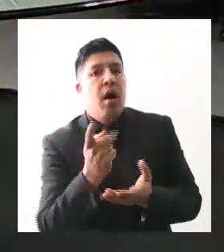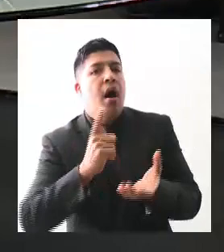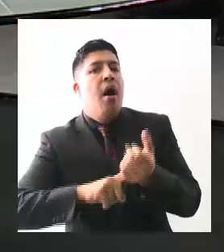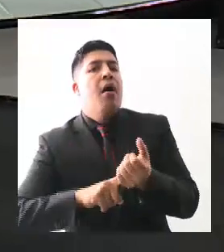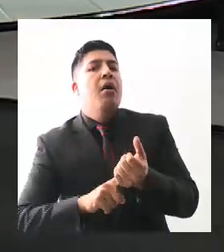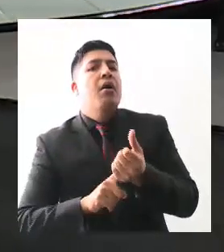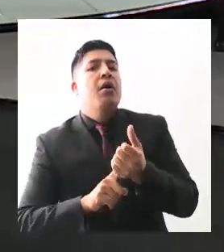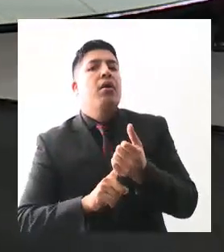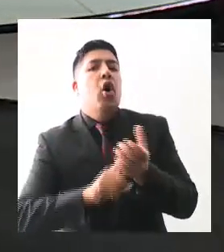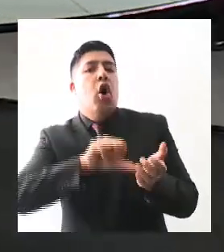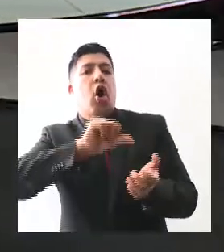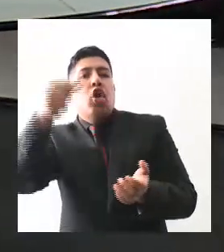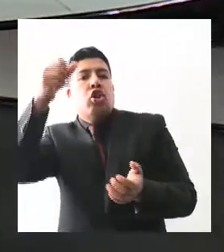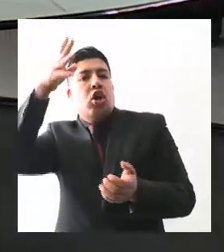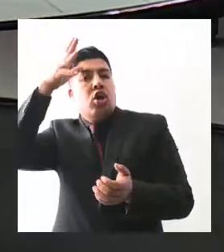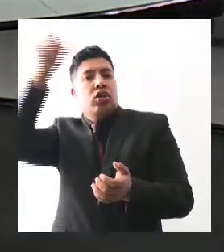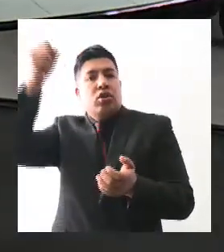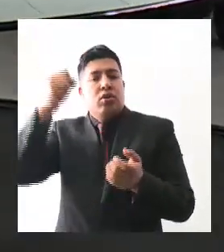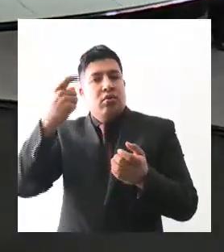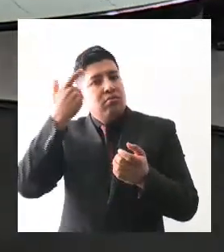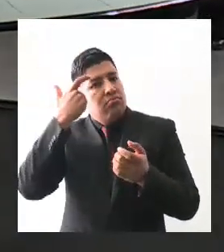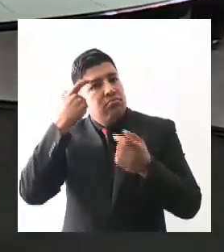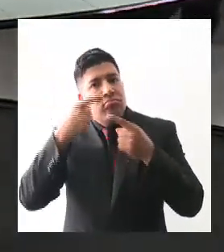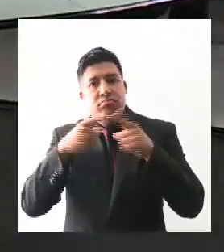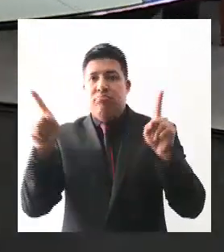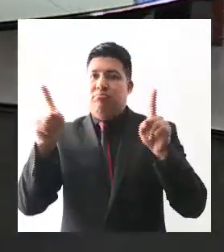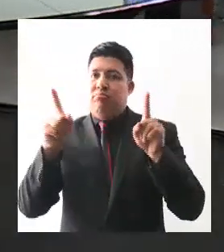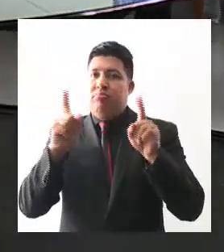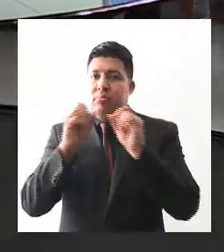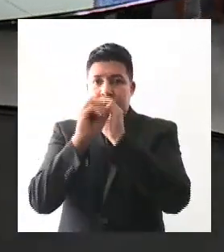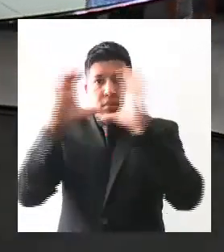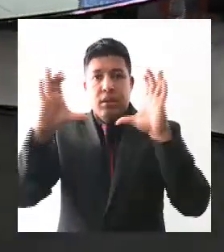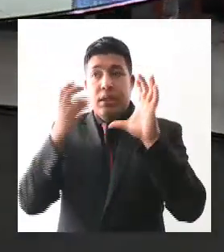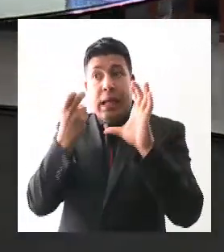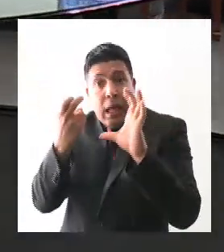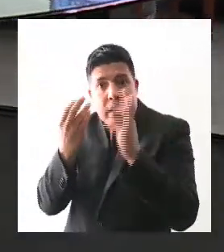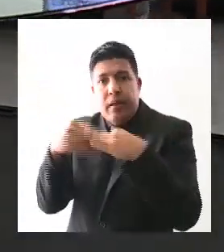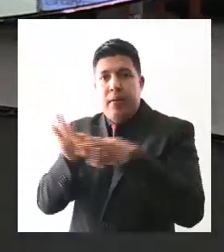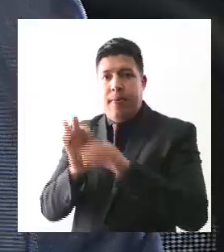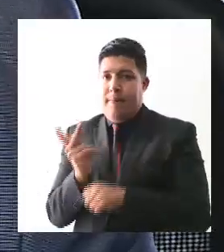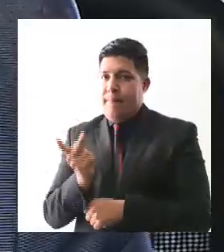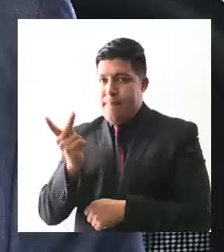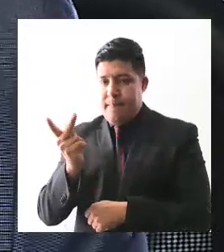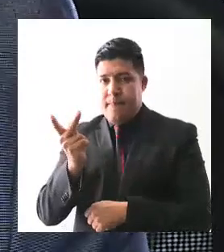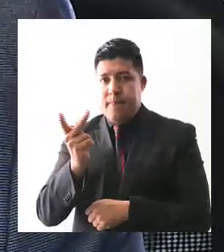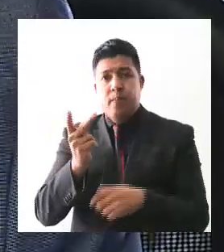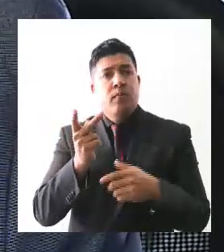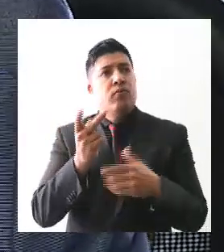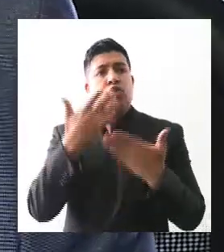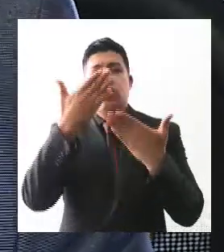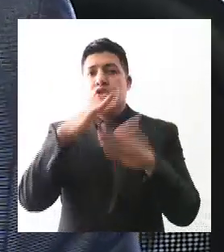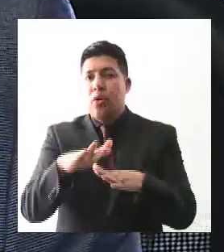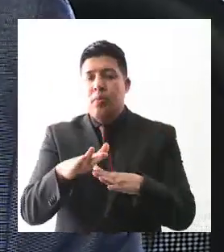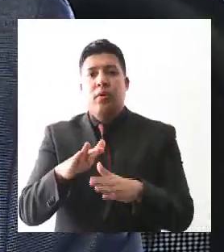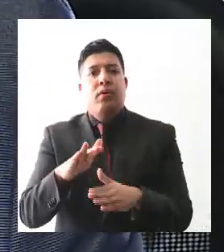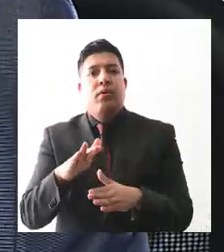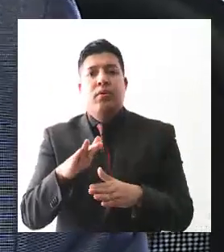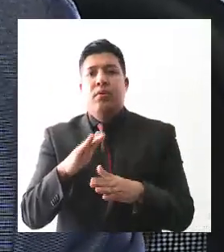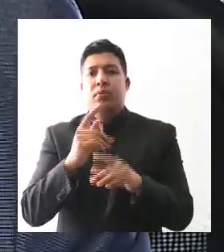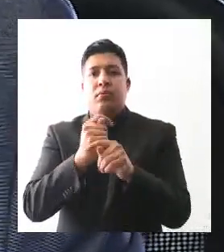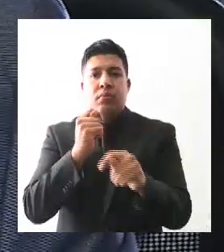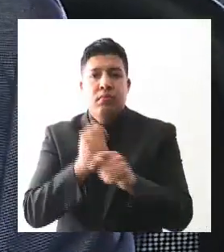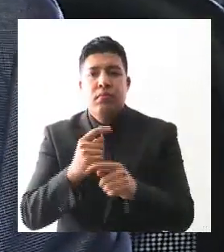manera y habría que acercarse a la realidad que ellos perciben al preguntar sobre movilidad sobre pobreza sobre